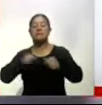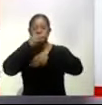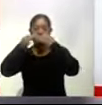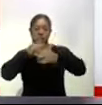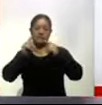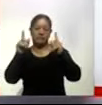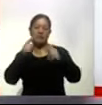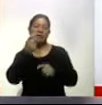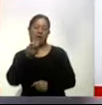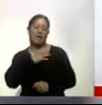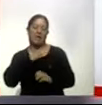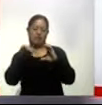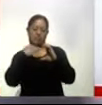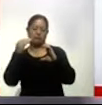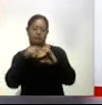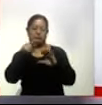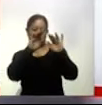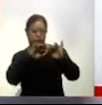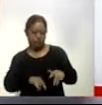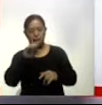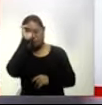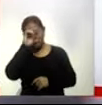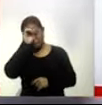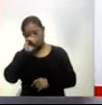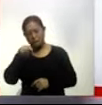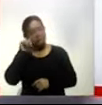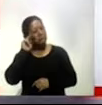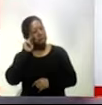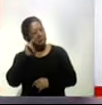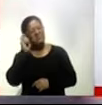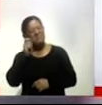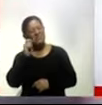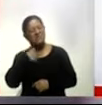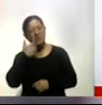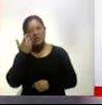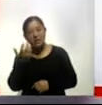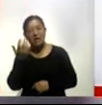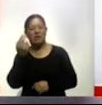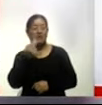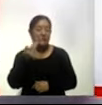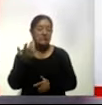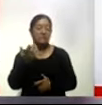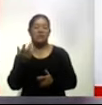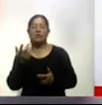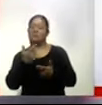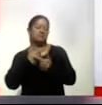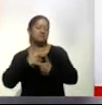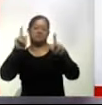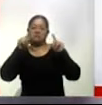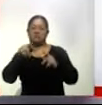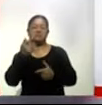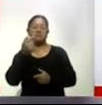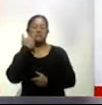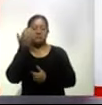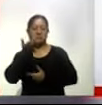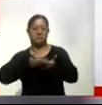Tlaxcala y nos puede hacer llegar sus comentarios, opiniones, puntos de vista, sugerencias. Vamos, lo que quiera usted compartir